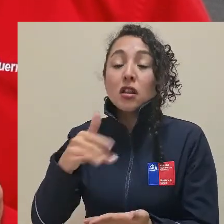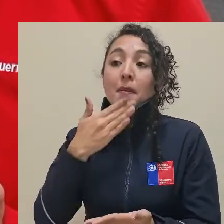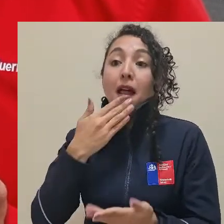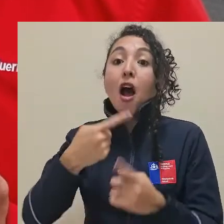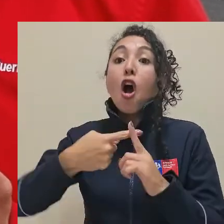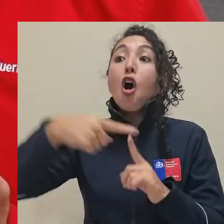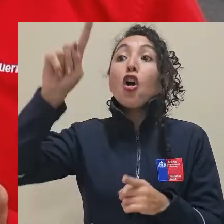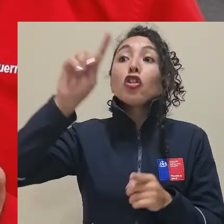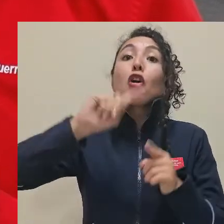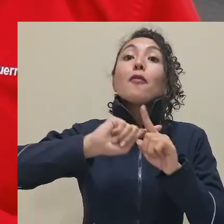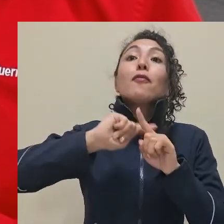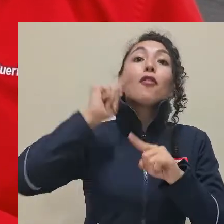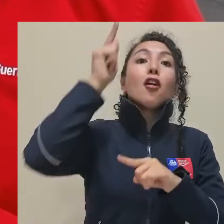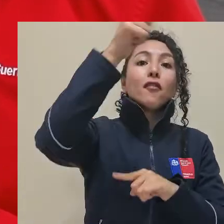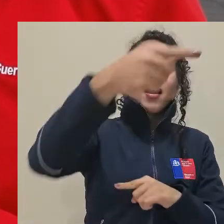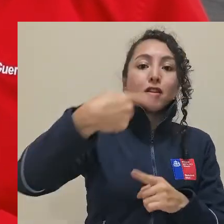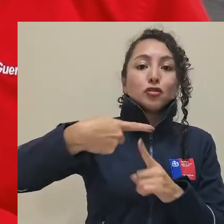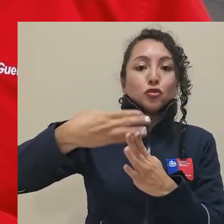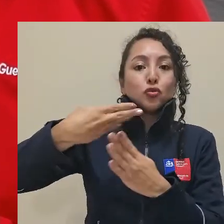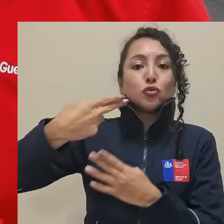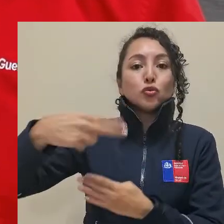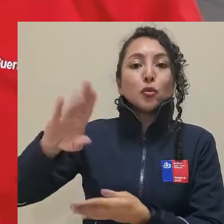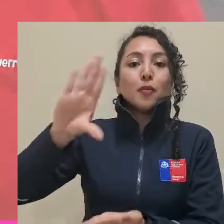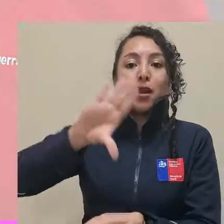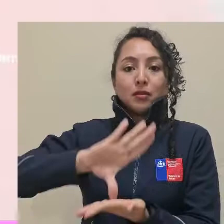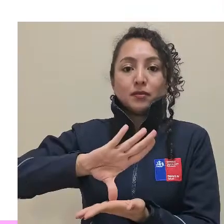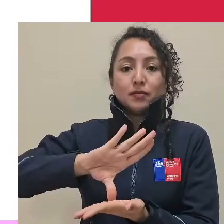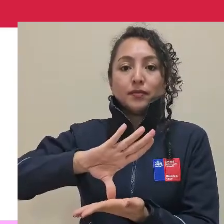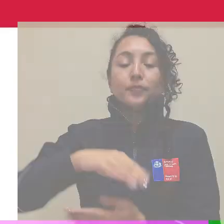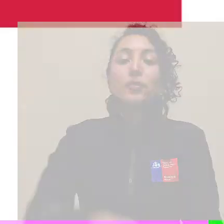transportistas extranjeros devolverlos a su país de origen.